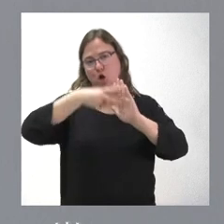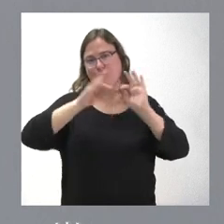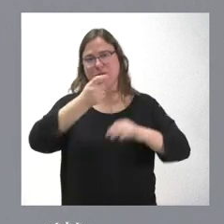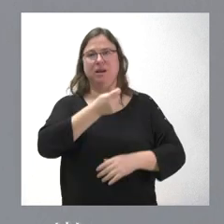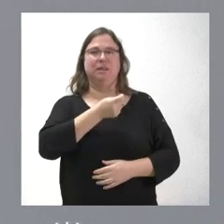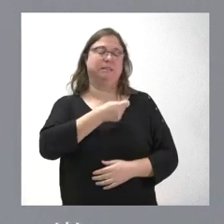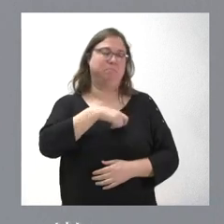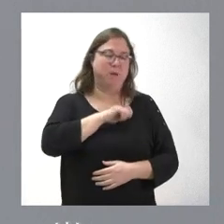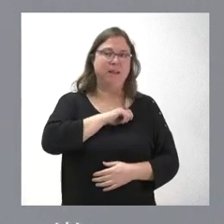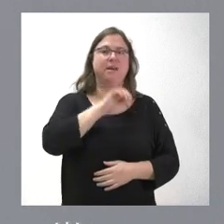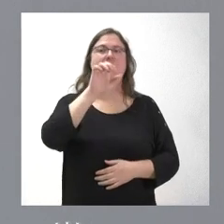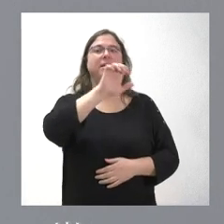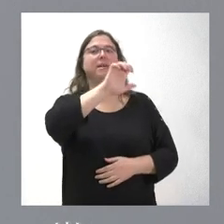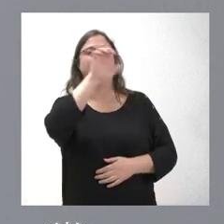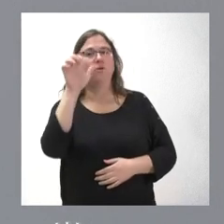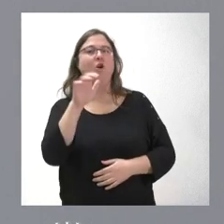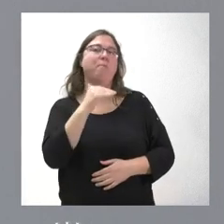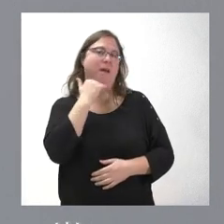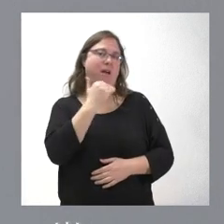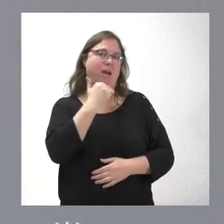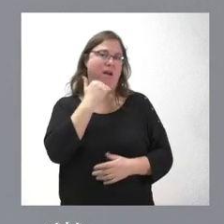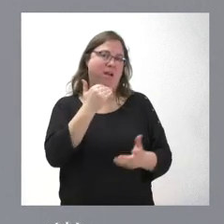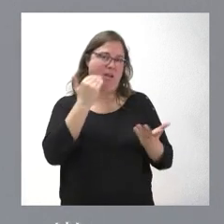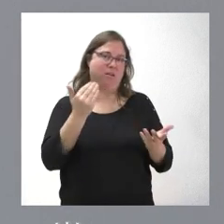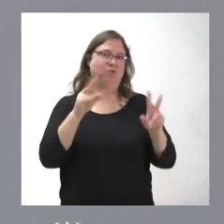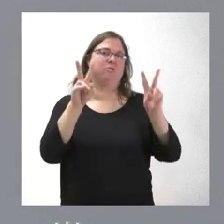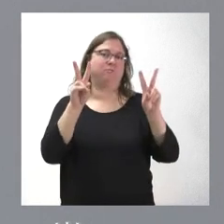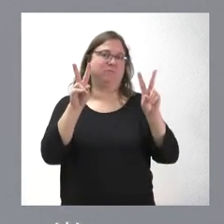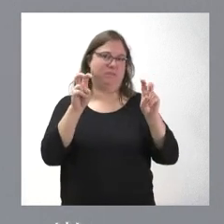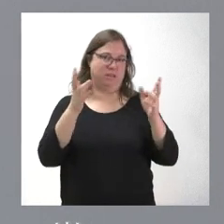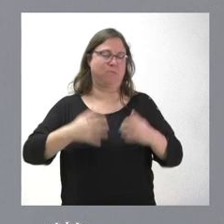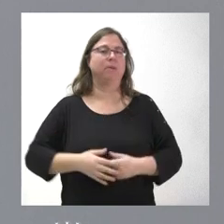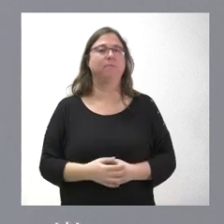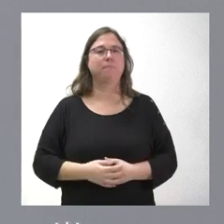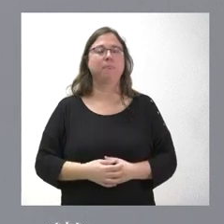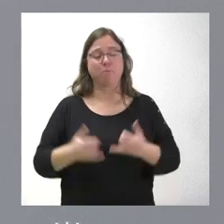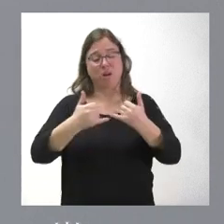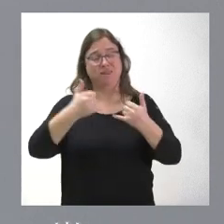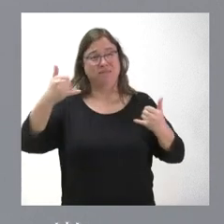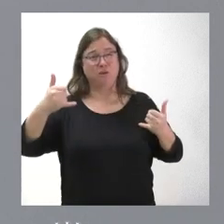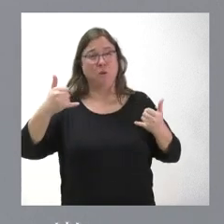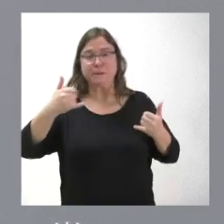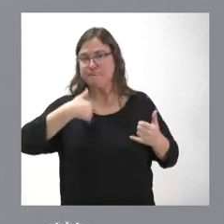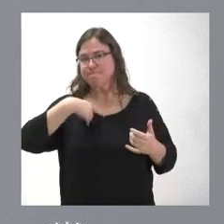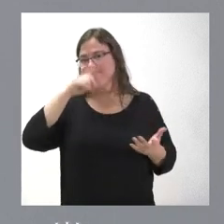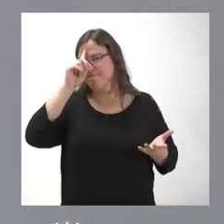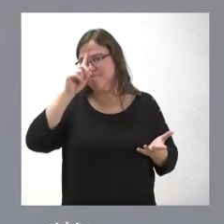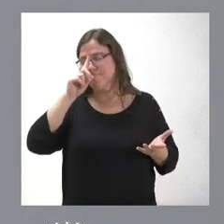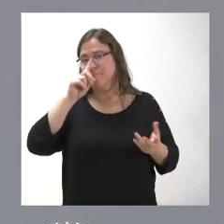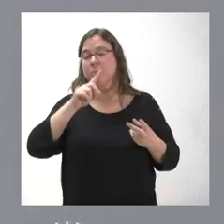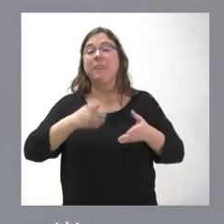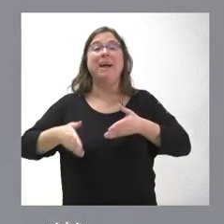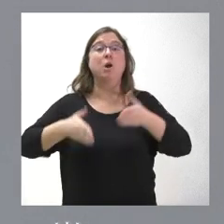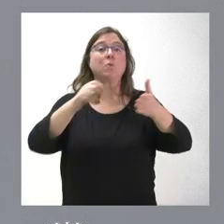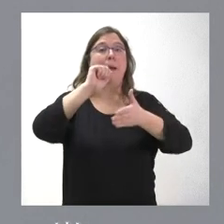europea o un aspecto técnico que determine esta cuestión que usted plantea en relación con el par de cobre de las telefonías. La ruta de la plata